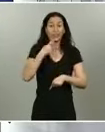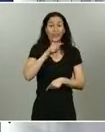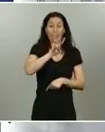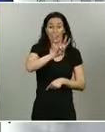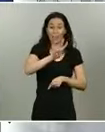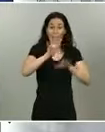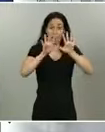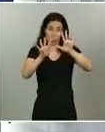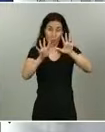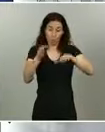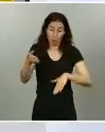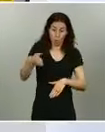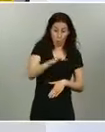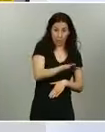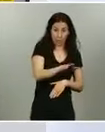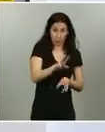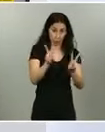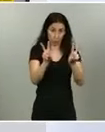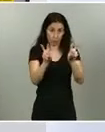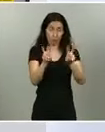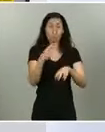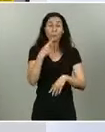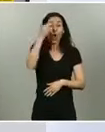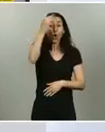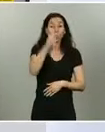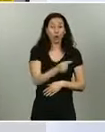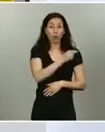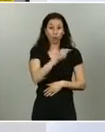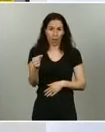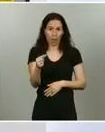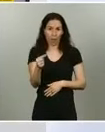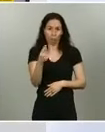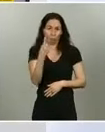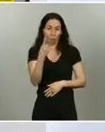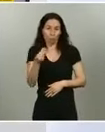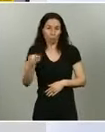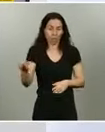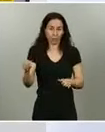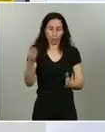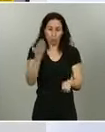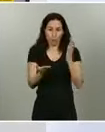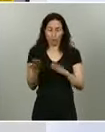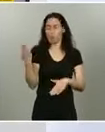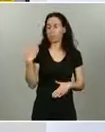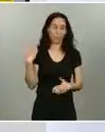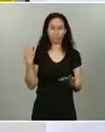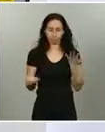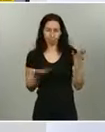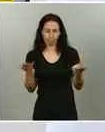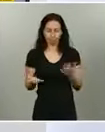en el número total de fallecidos solo es uno más respecto a los datos de ayer? Sí.